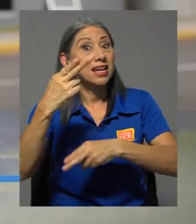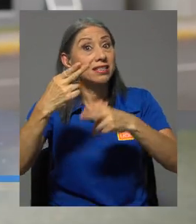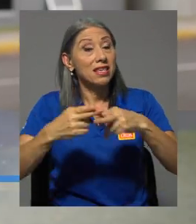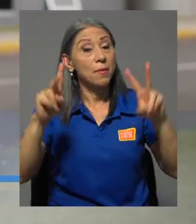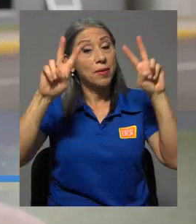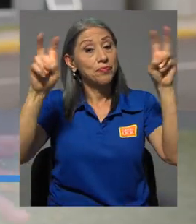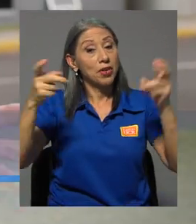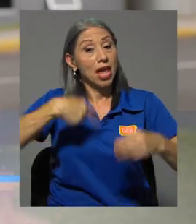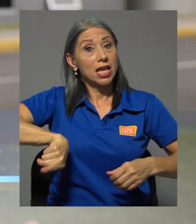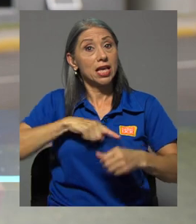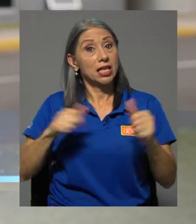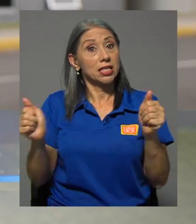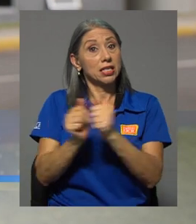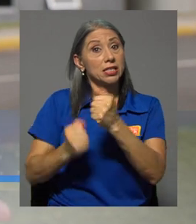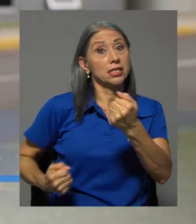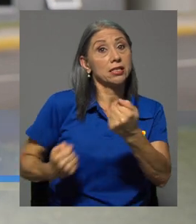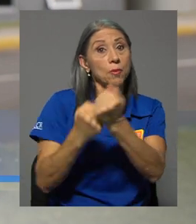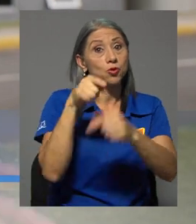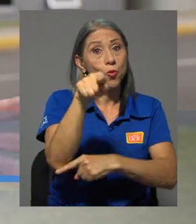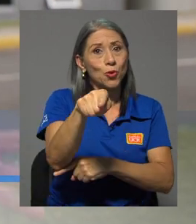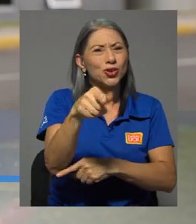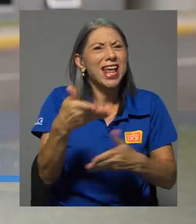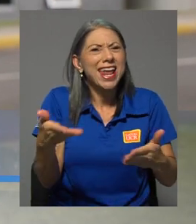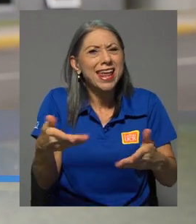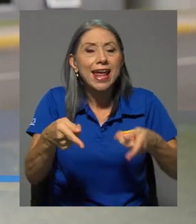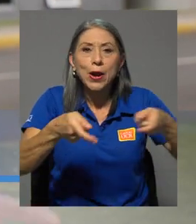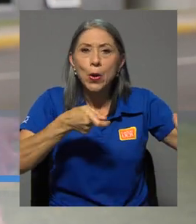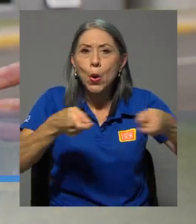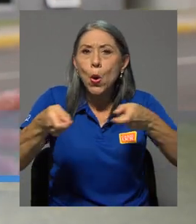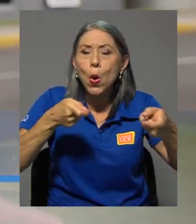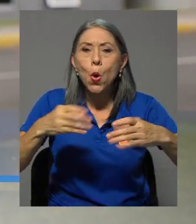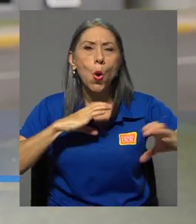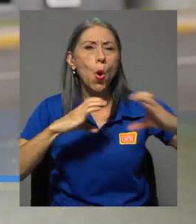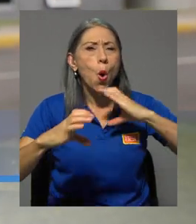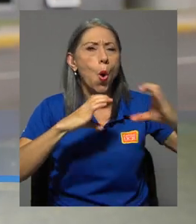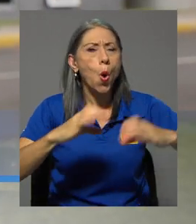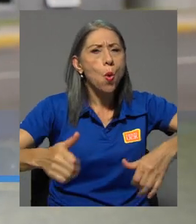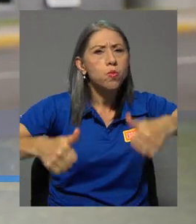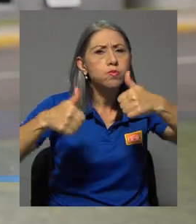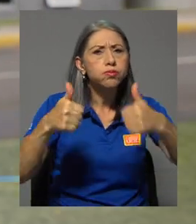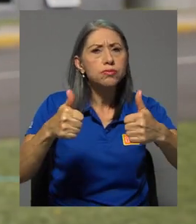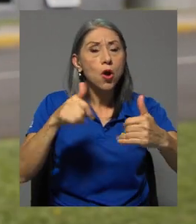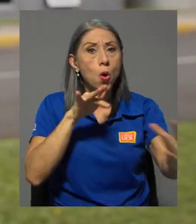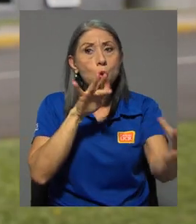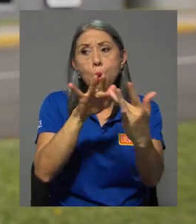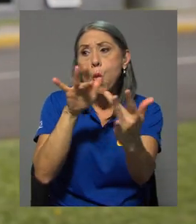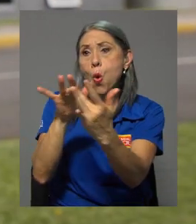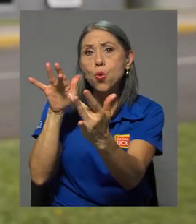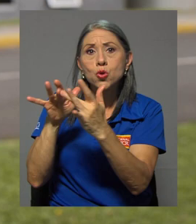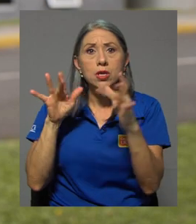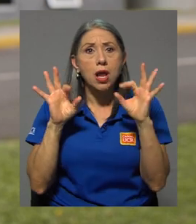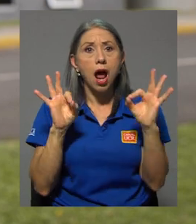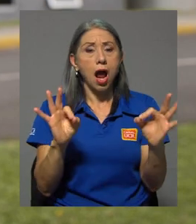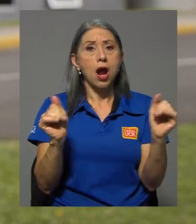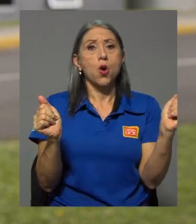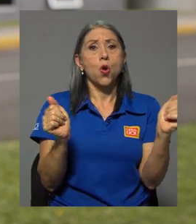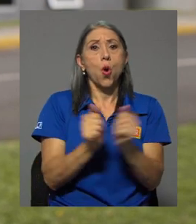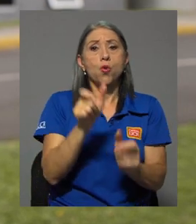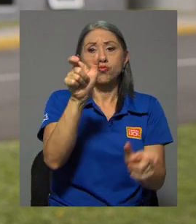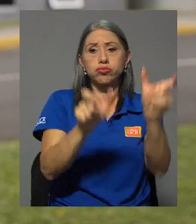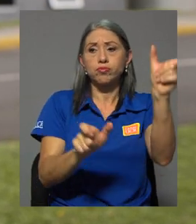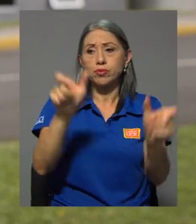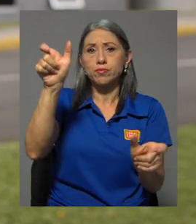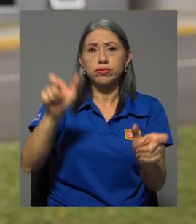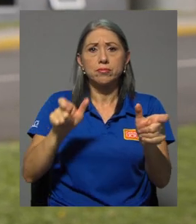Voz es tener esos controles tener mejor comunicación tener buen contacto con las y los